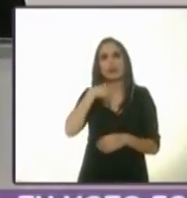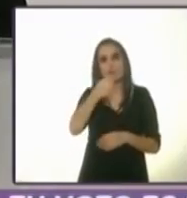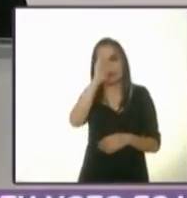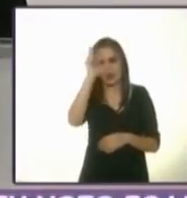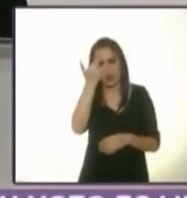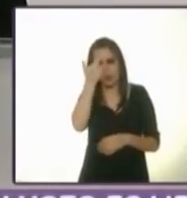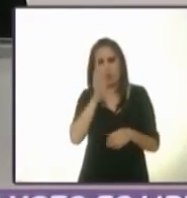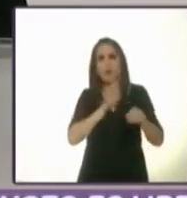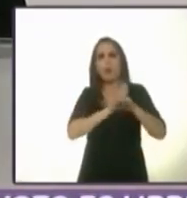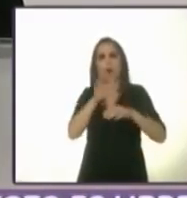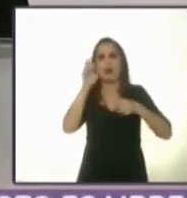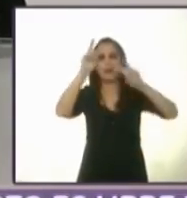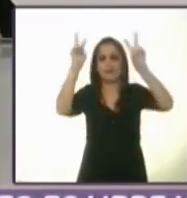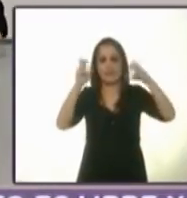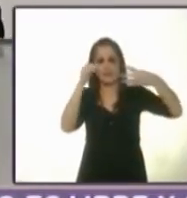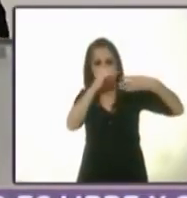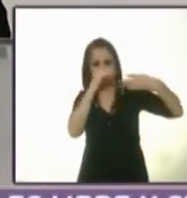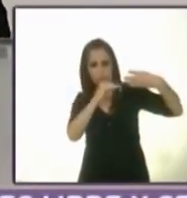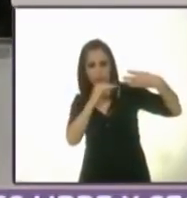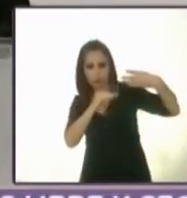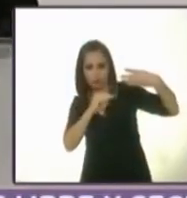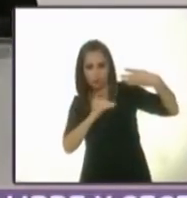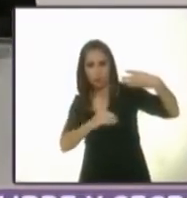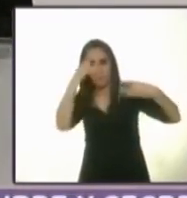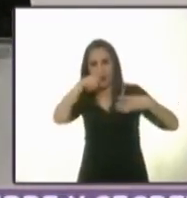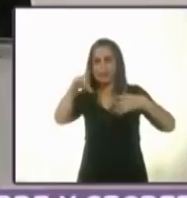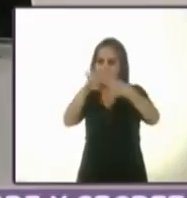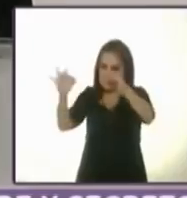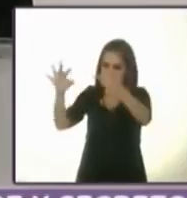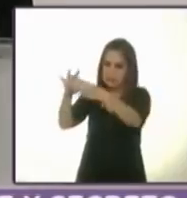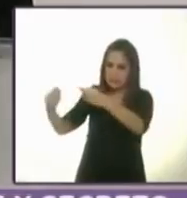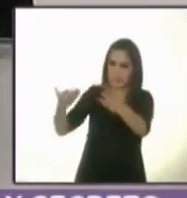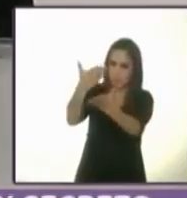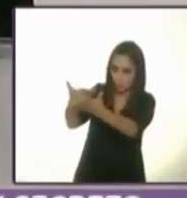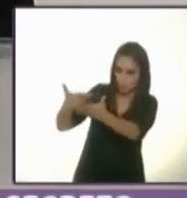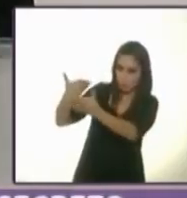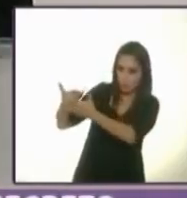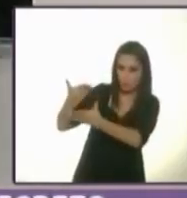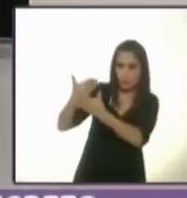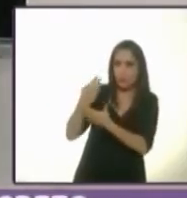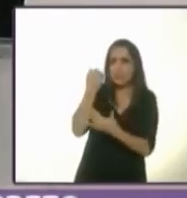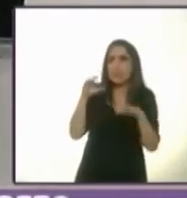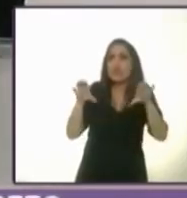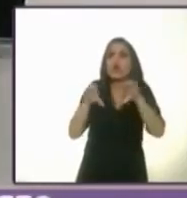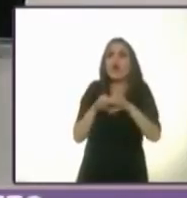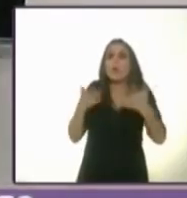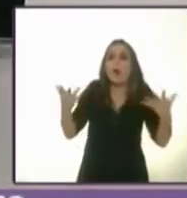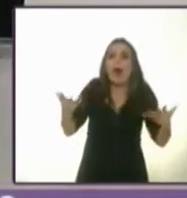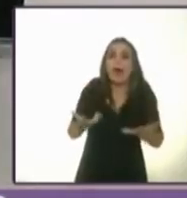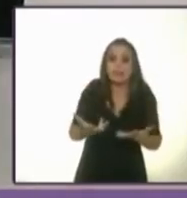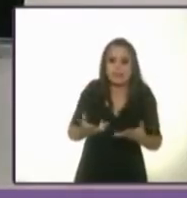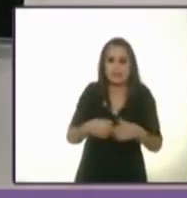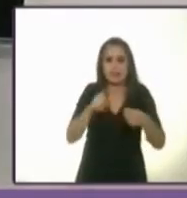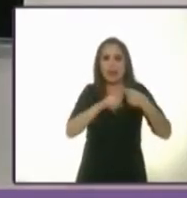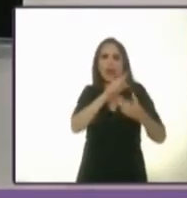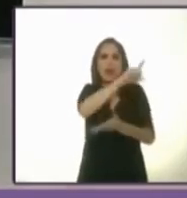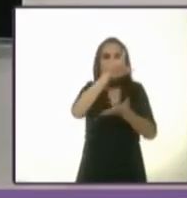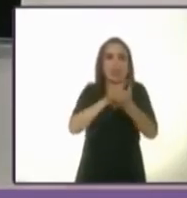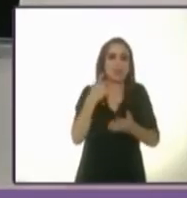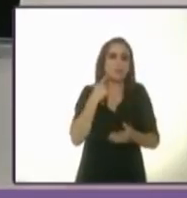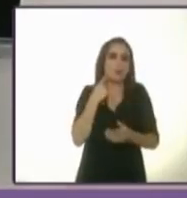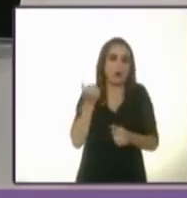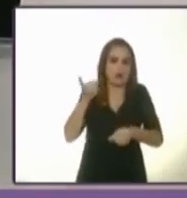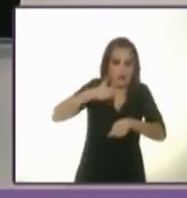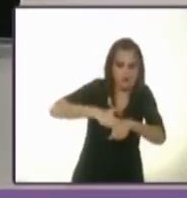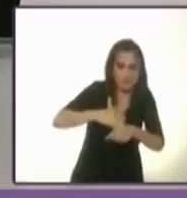subtemas a los candidatos presentes para que los toquemos y nos expresen sus propuestas y el cómo las realizarán. Reforma política y administrativa.